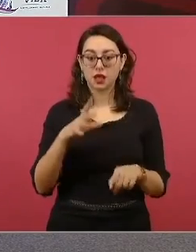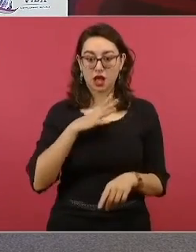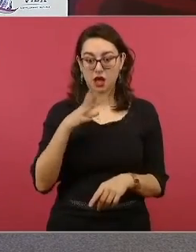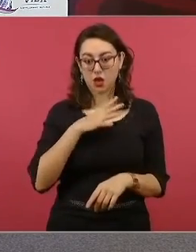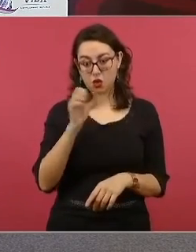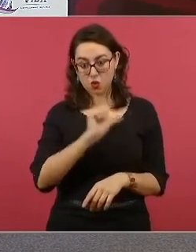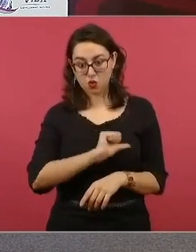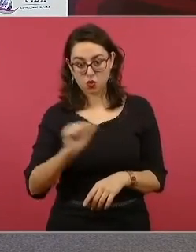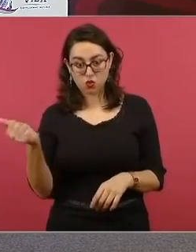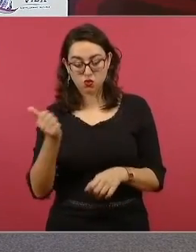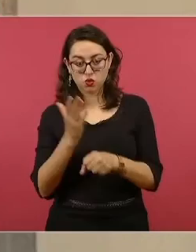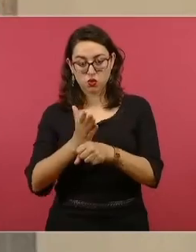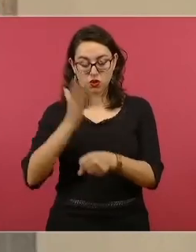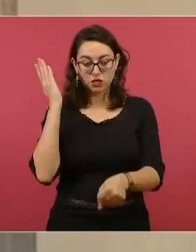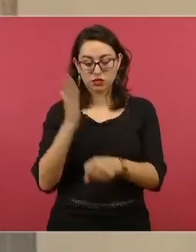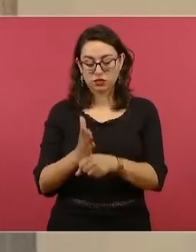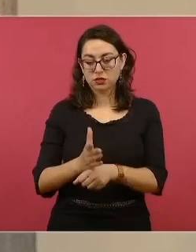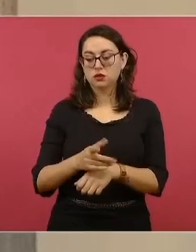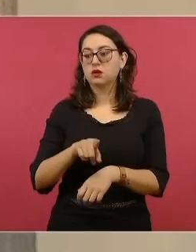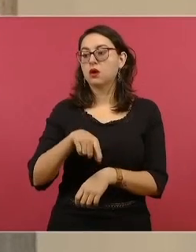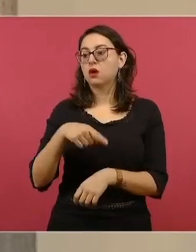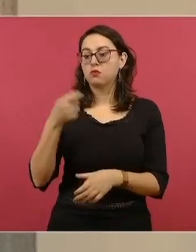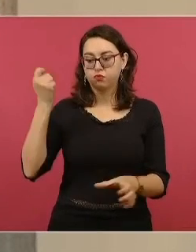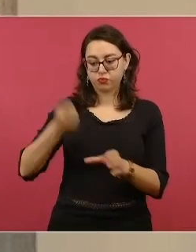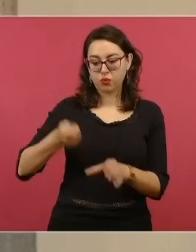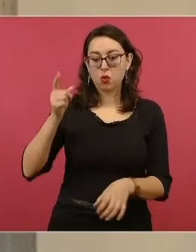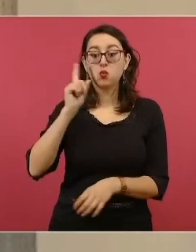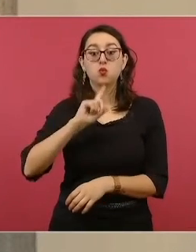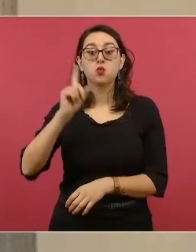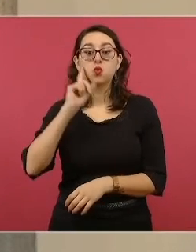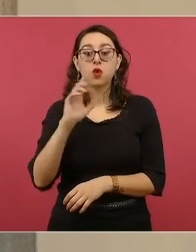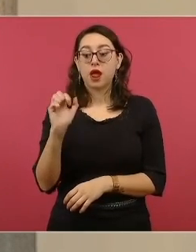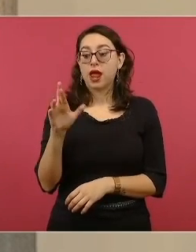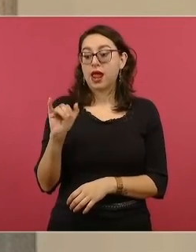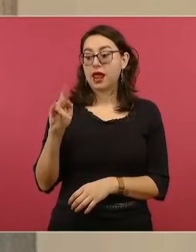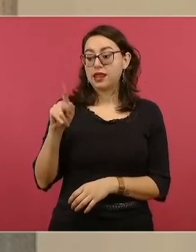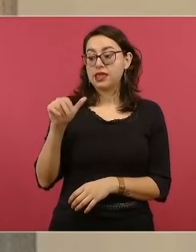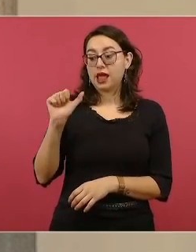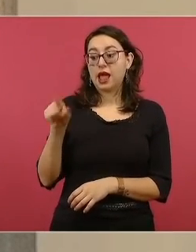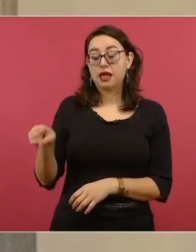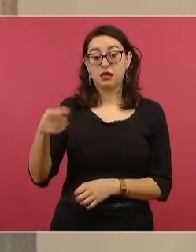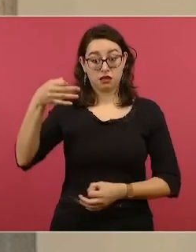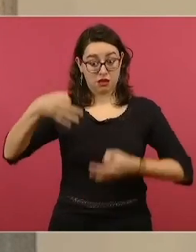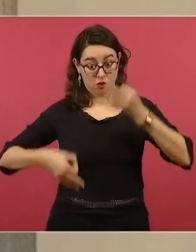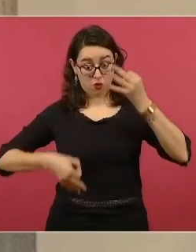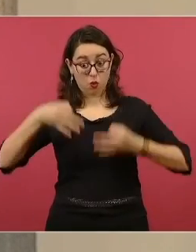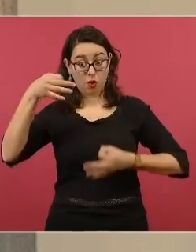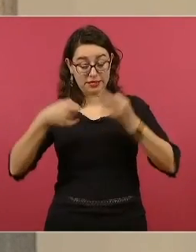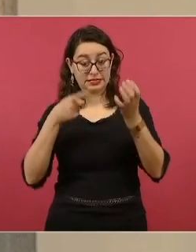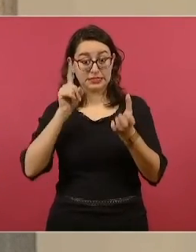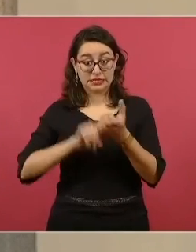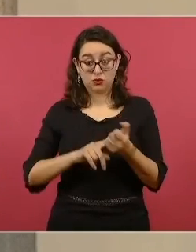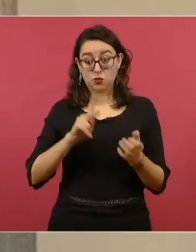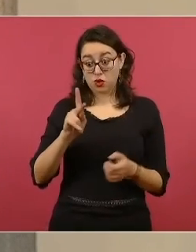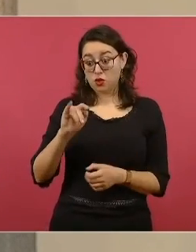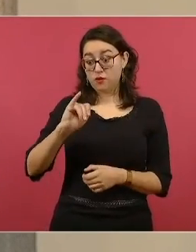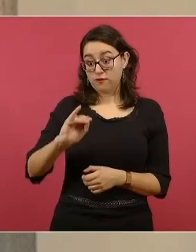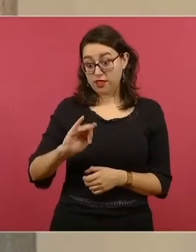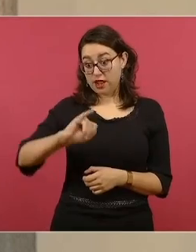en contra de Erika N. Ella fue fiscal en la SEIDO, en la Procuraduría General de la República,